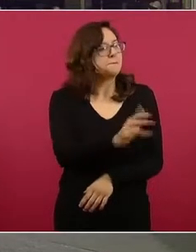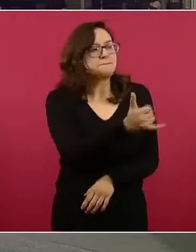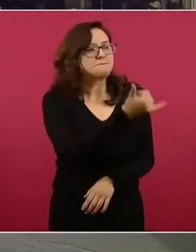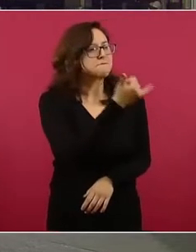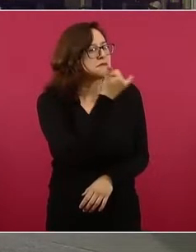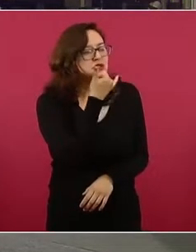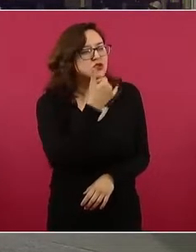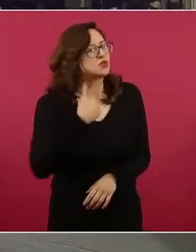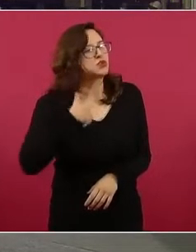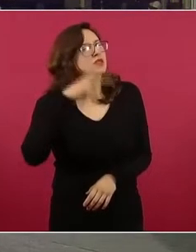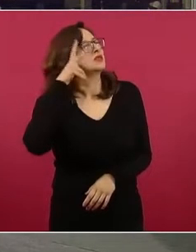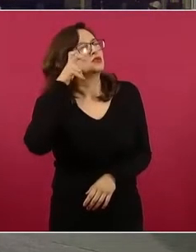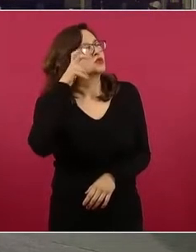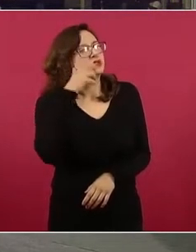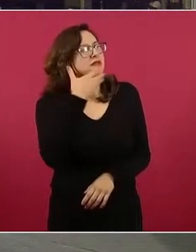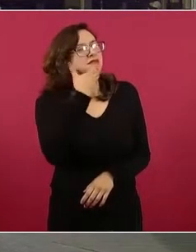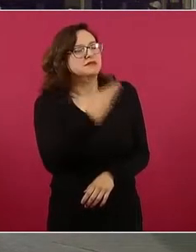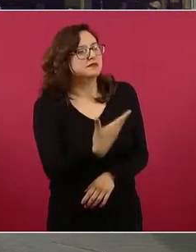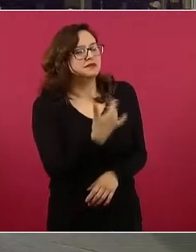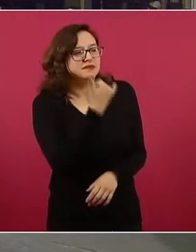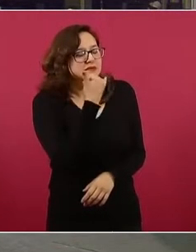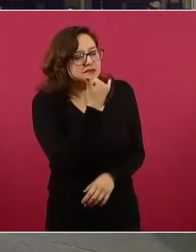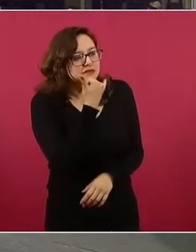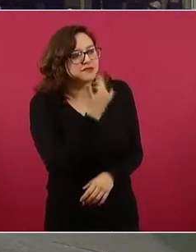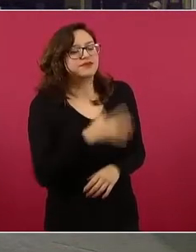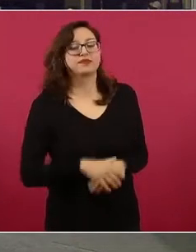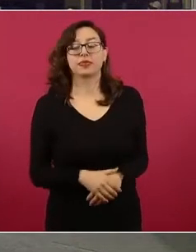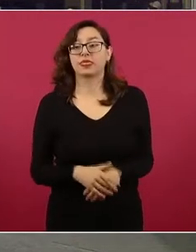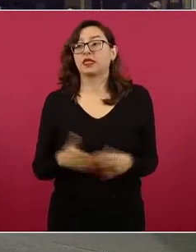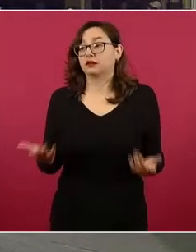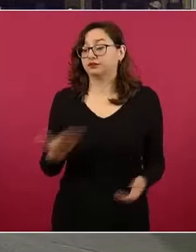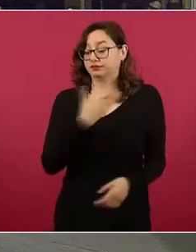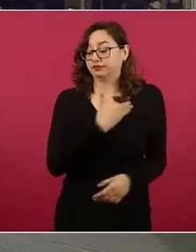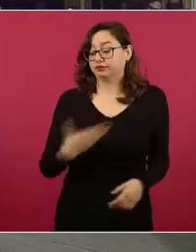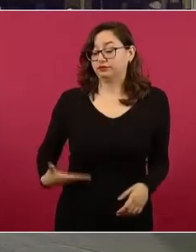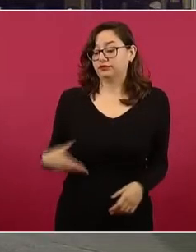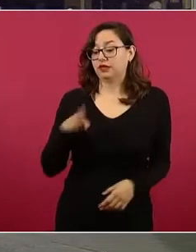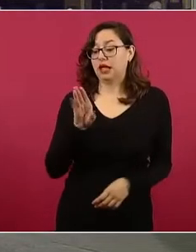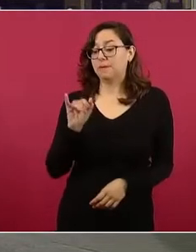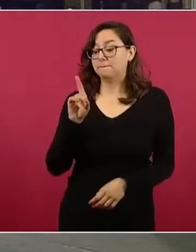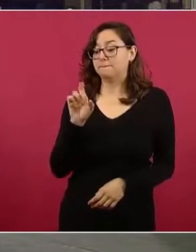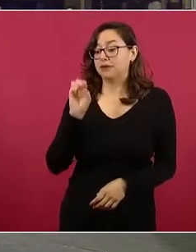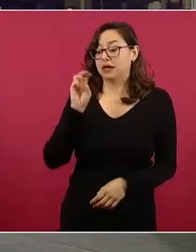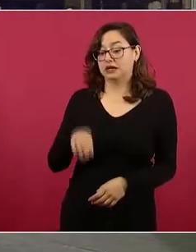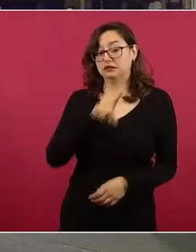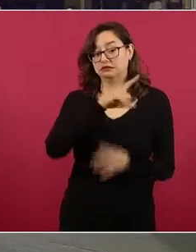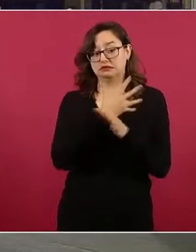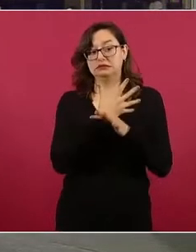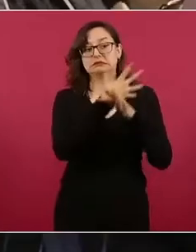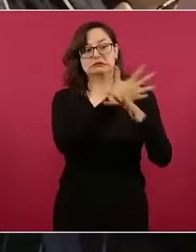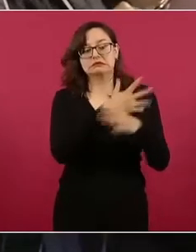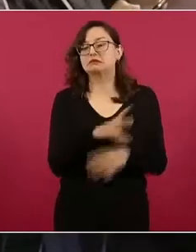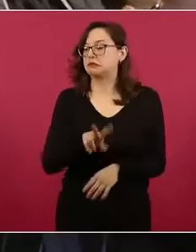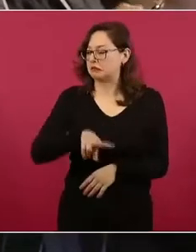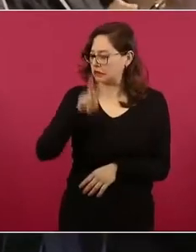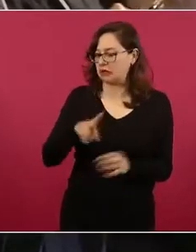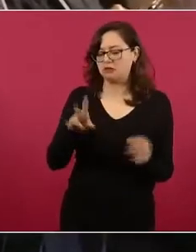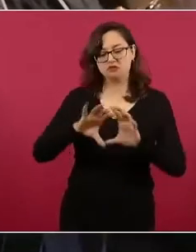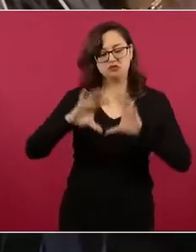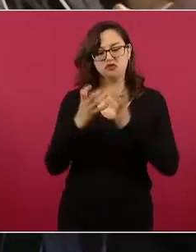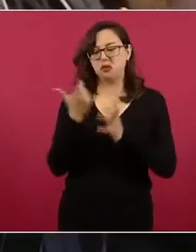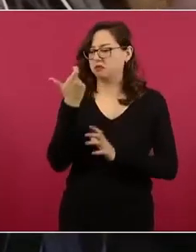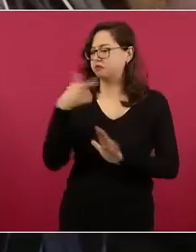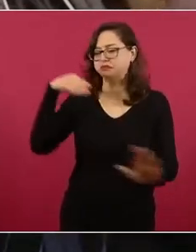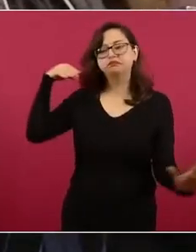al final. Ah, sobre el tema de lo que mencionaba Joe Biden en torno a que no es inevitable una recesión y la